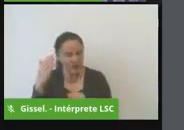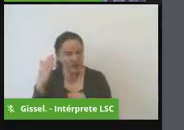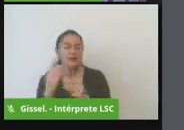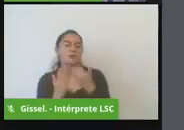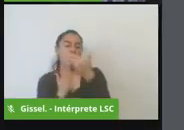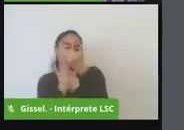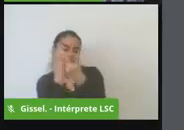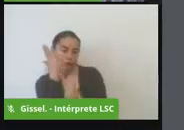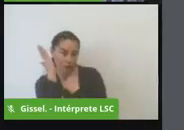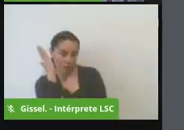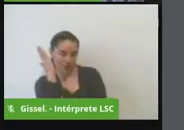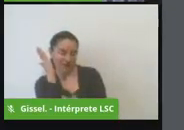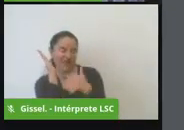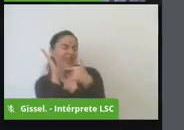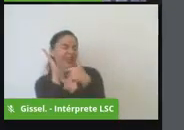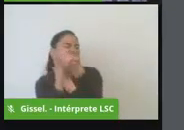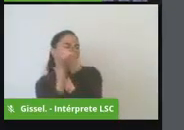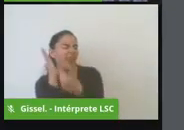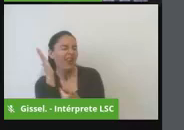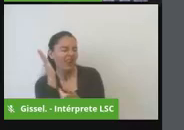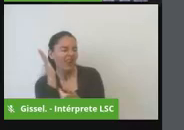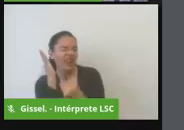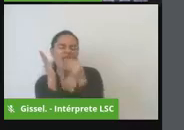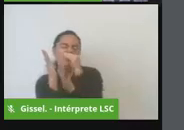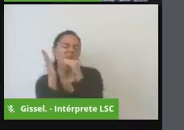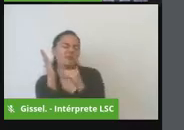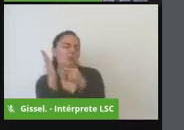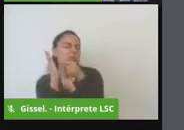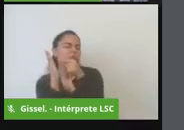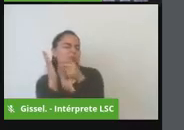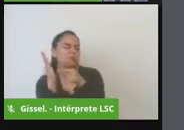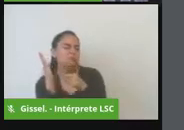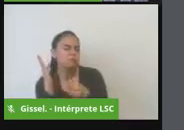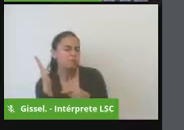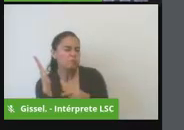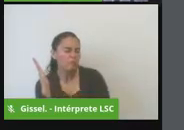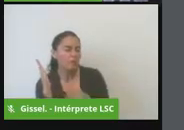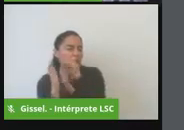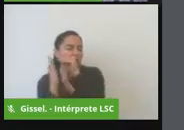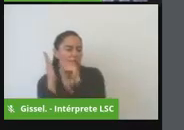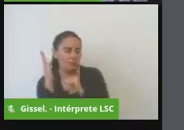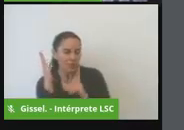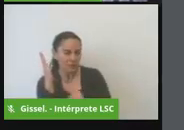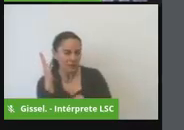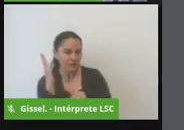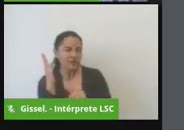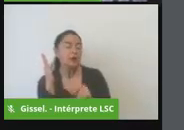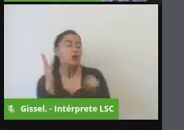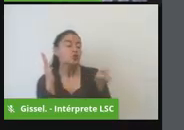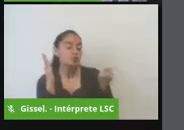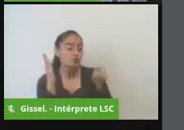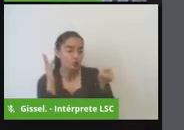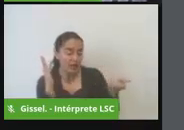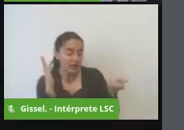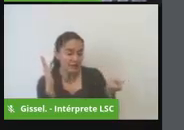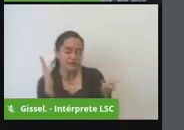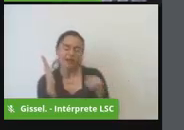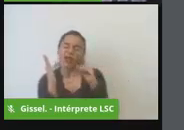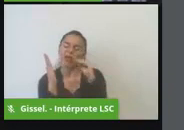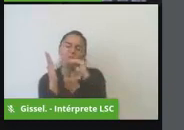pilas con el voto y cuál es la información que nos están que estamos pidiéndoles que nos registren en este